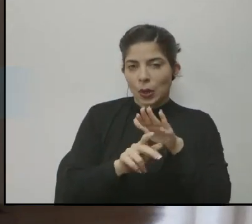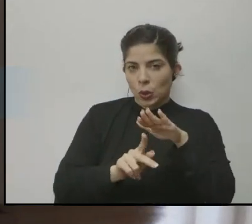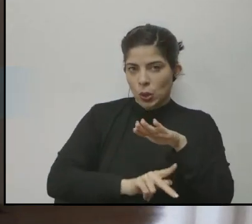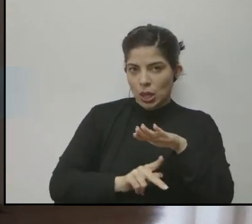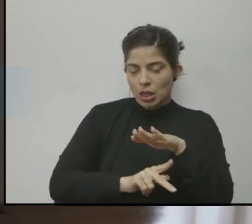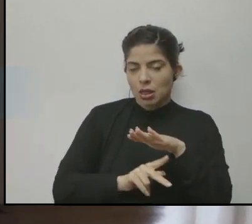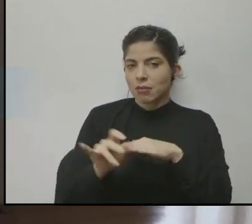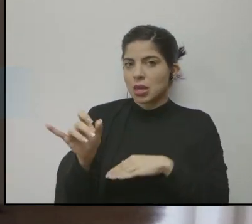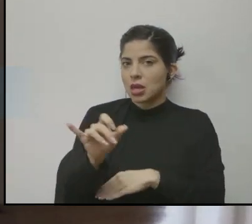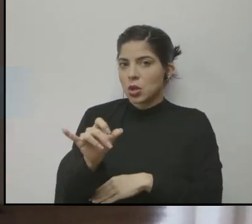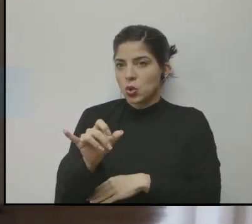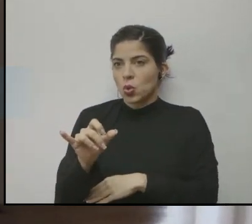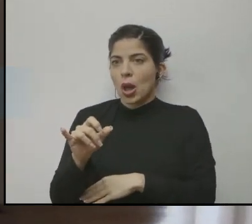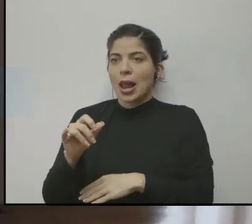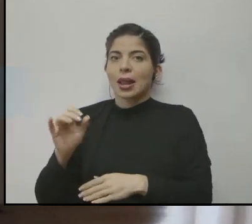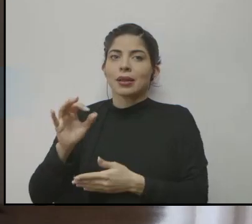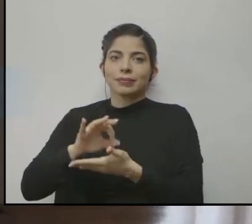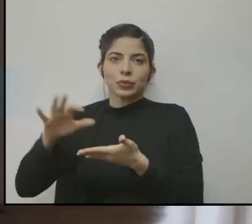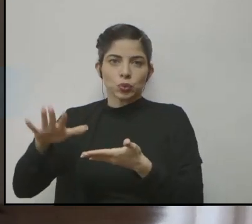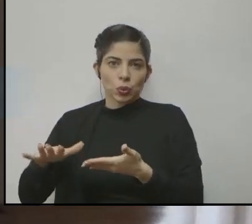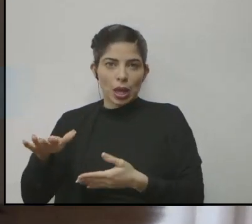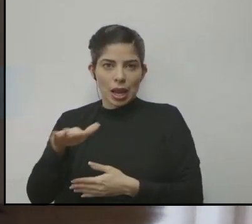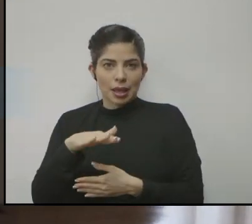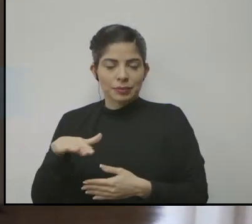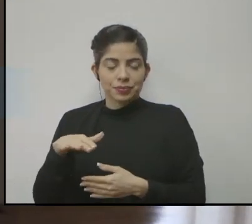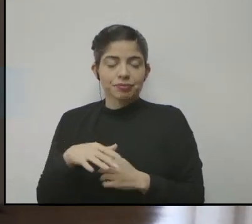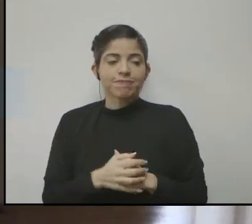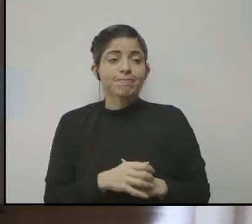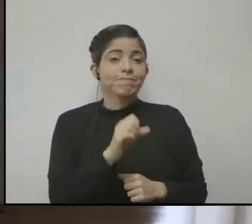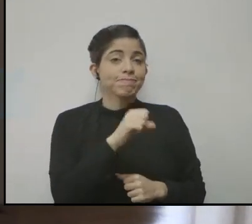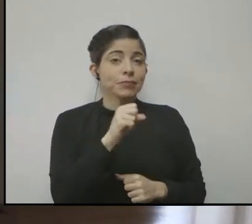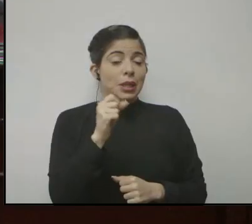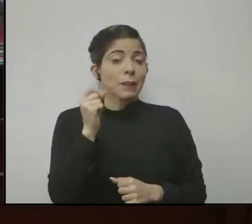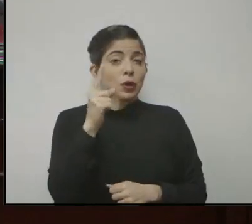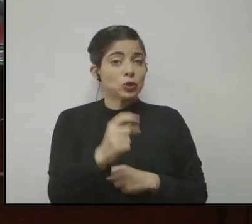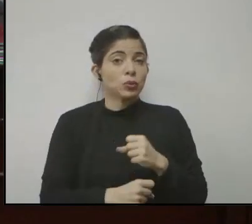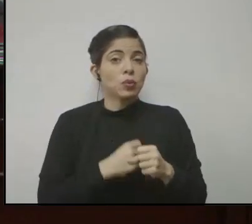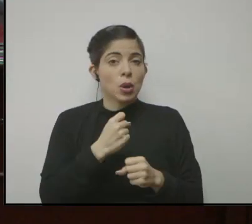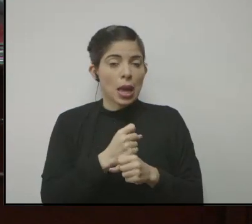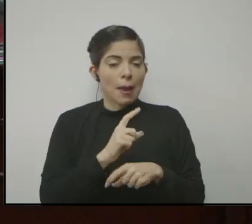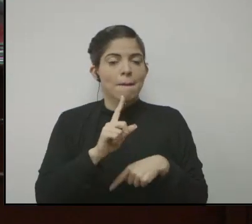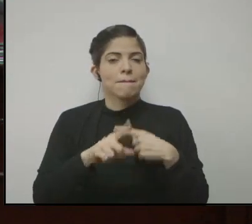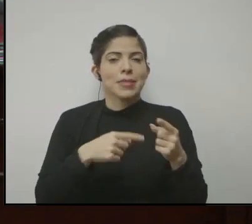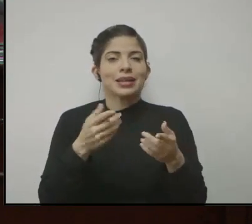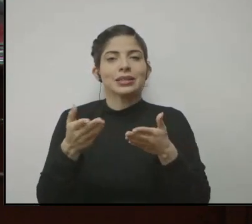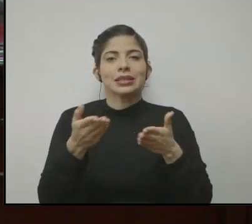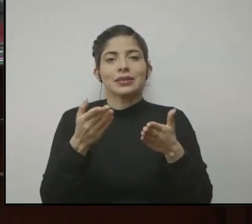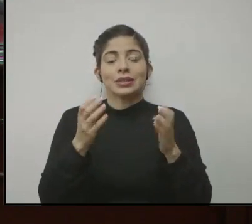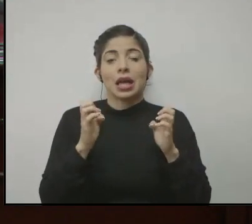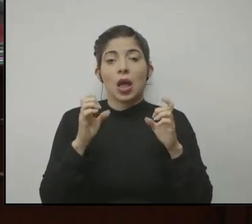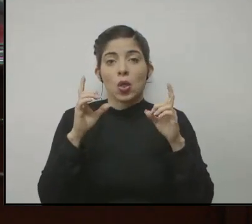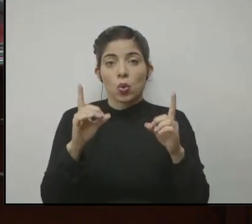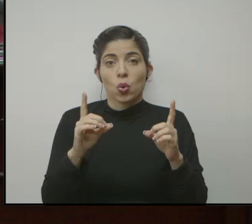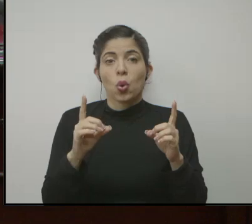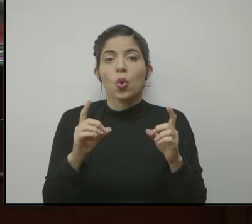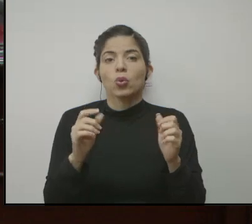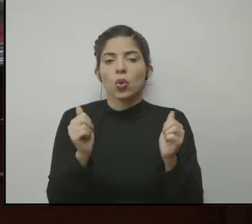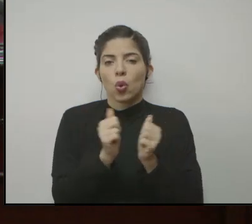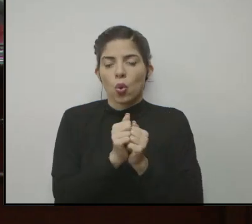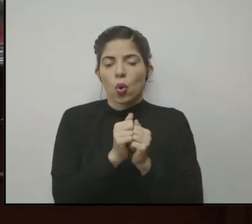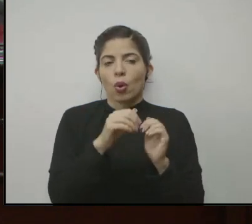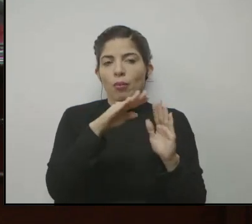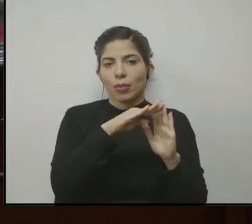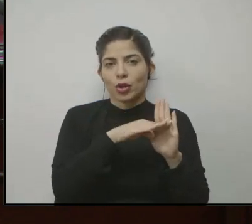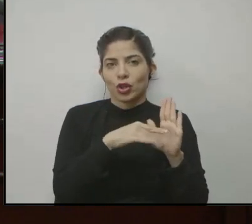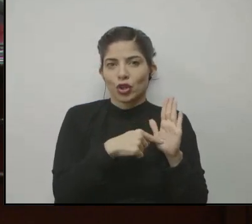de igual forma que en primaria. Sí, el año entrante vamos a atender el servicio educativo con algunos de los